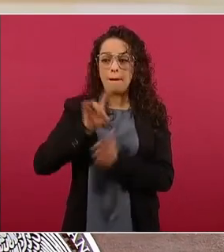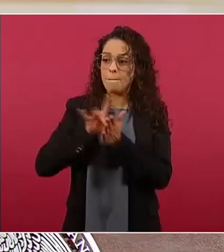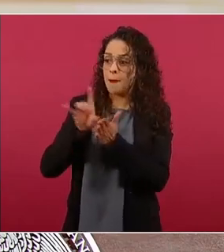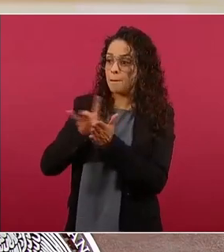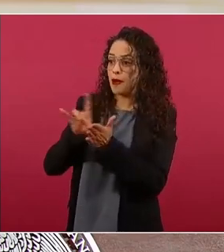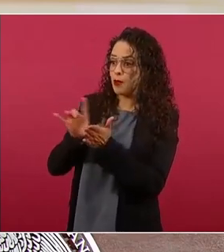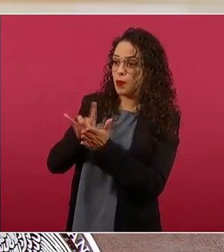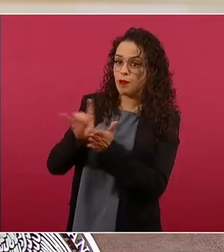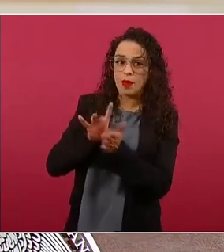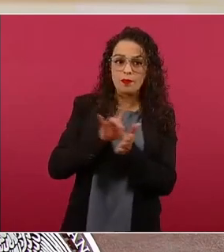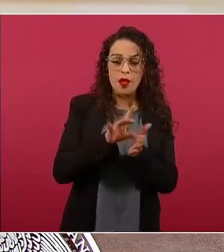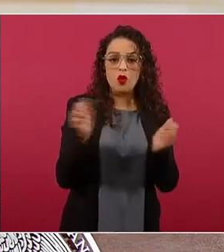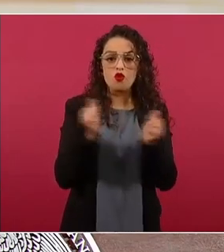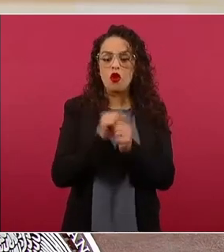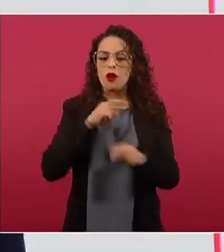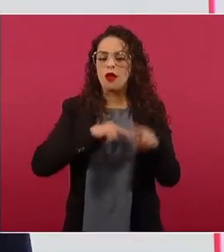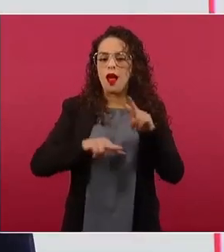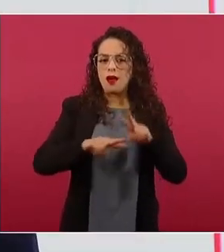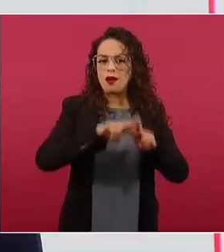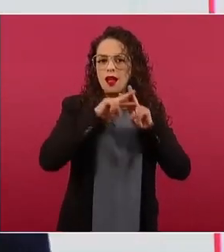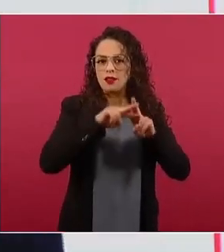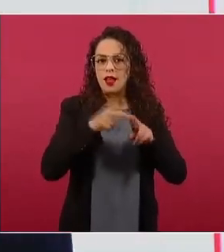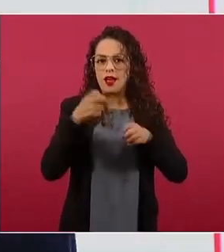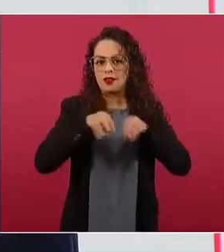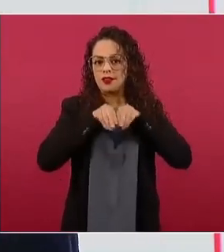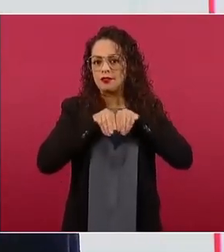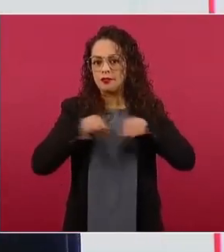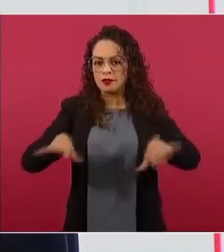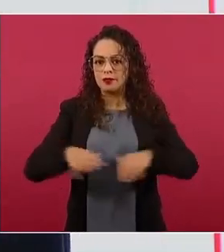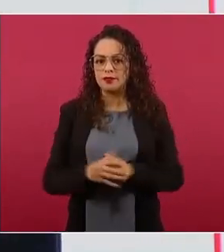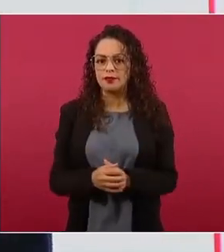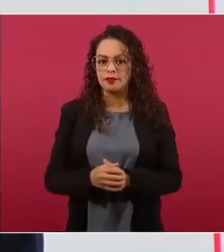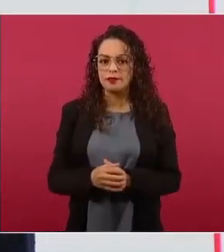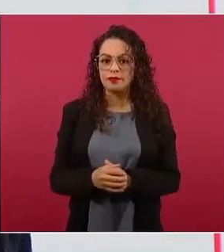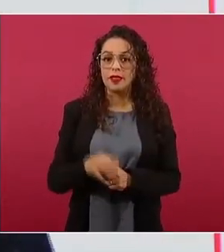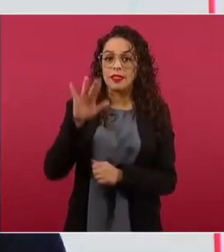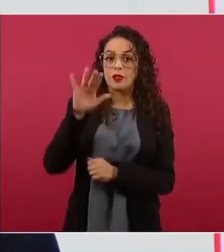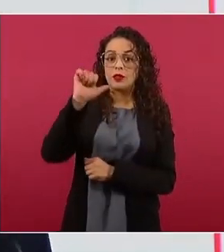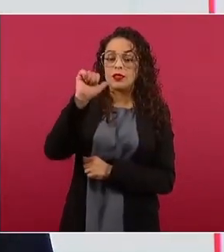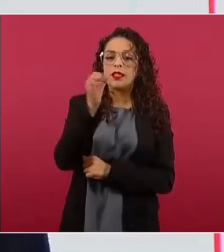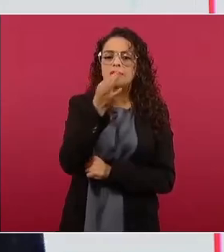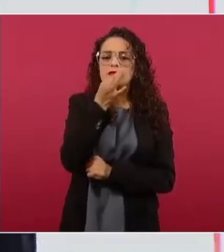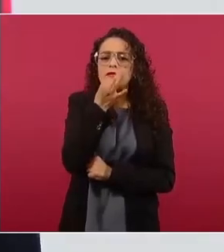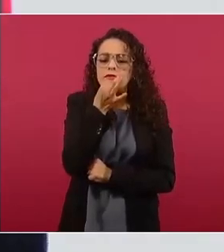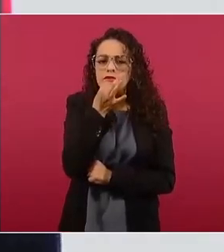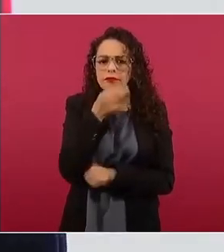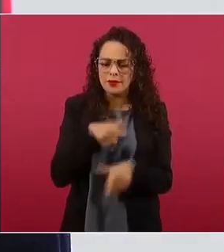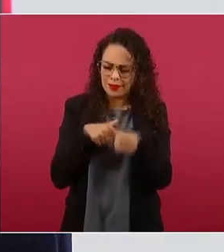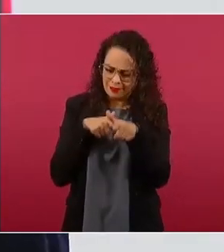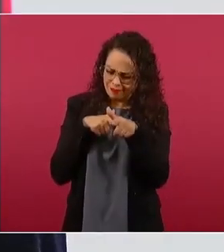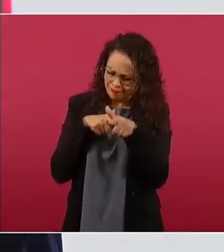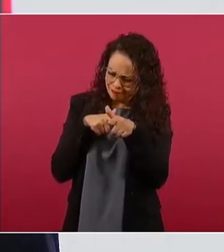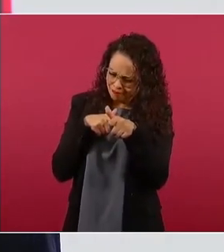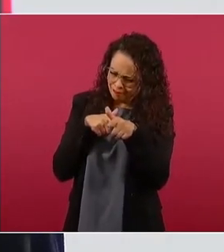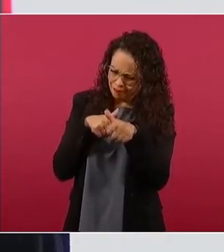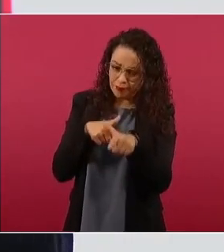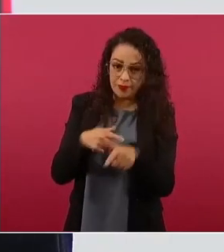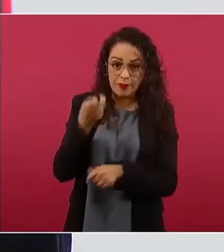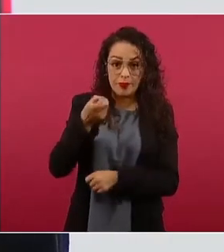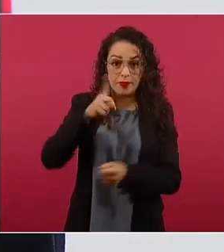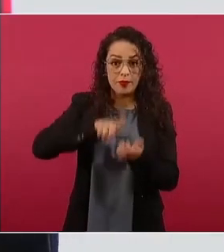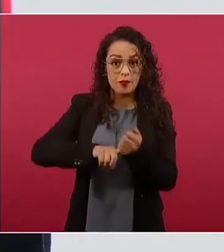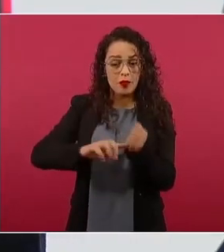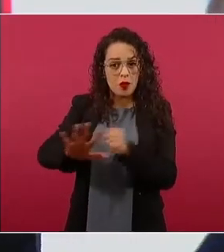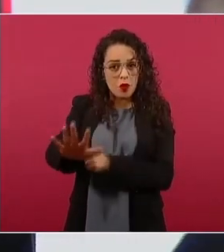tuits con el hashtag que se promovió en 56 minutos. Esto implicó una velocidad promedio de